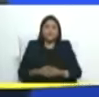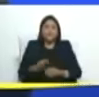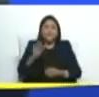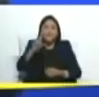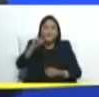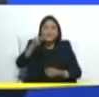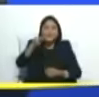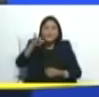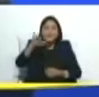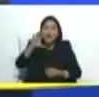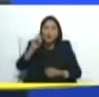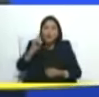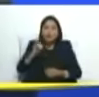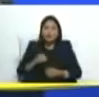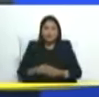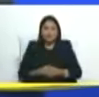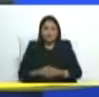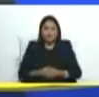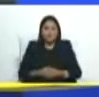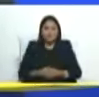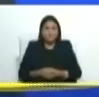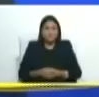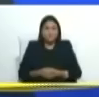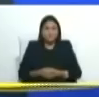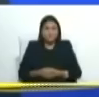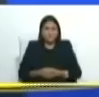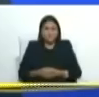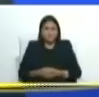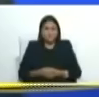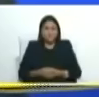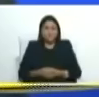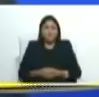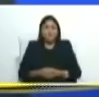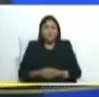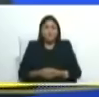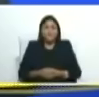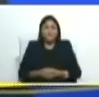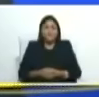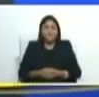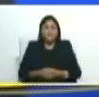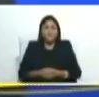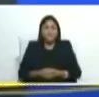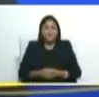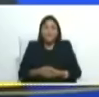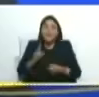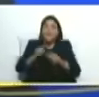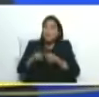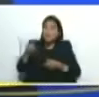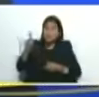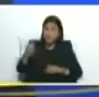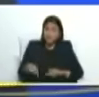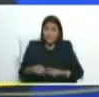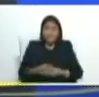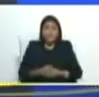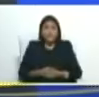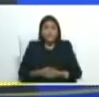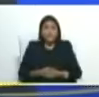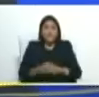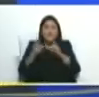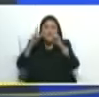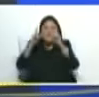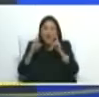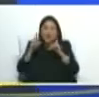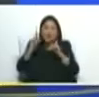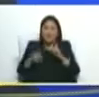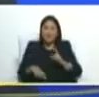Pérez al soberano ¿se acuerdan? tenía un programa llamado al soberano Francisco Pérez a su esposa allá nos tomamos una foto